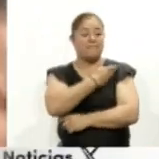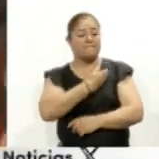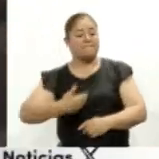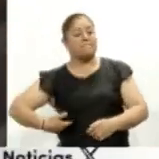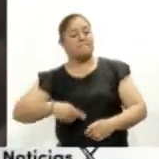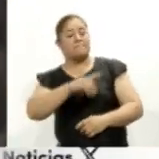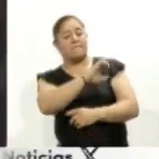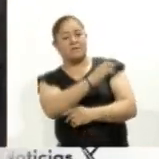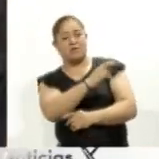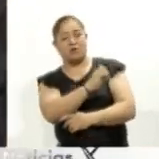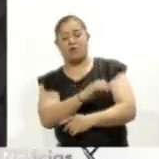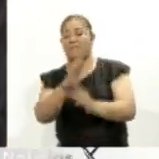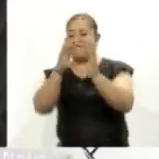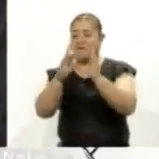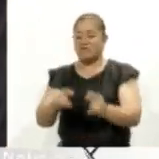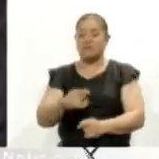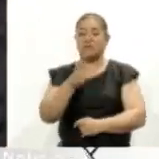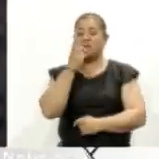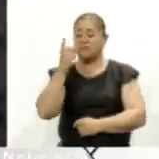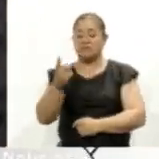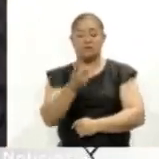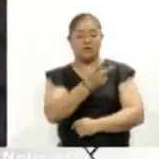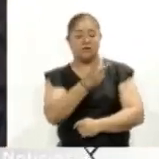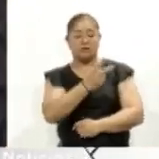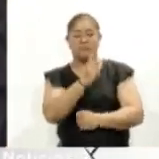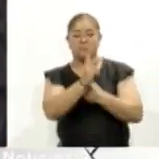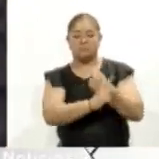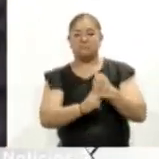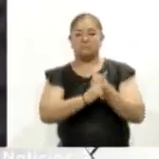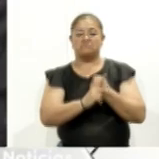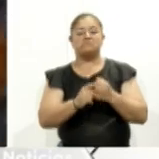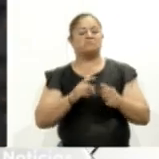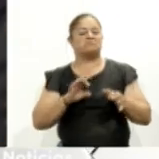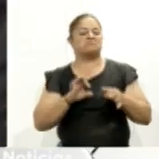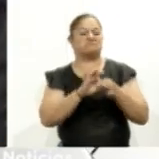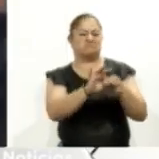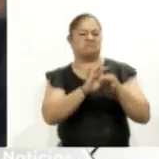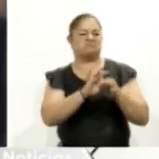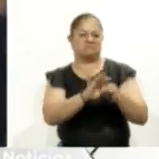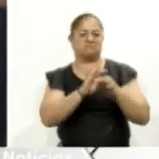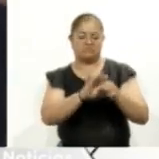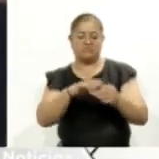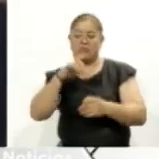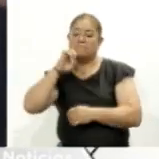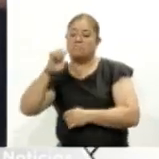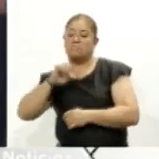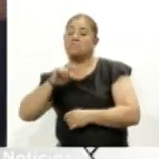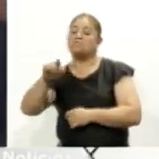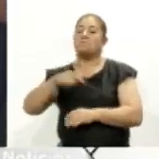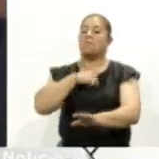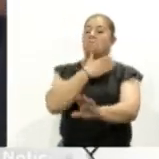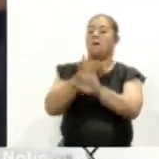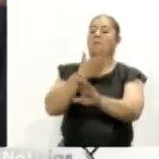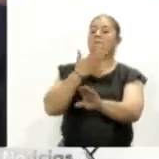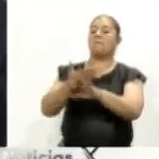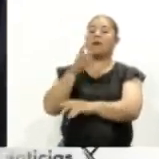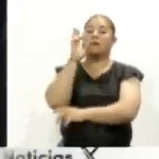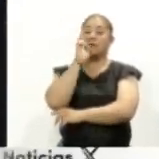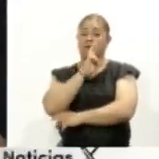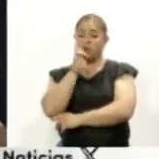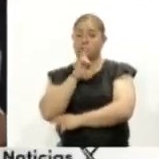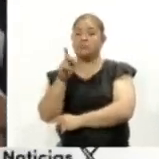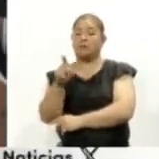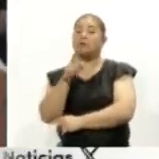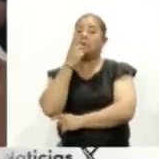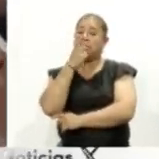este martes que sus países siguen unidos en su apoyo a la lucha de Ucrania contra la agresión rusa explicaron que están dispuestos a buscar nuevas formas